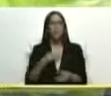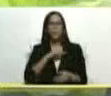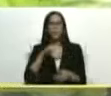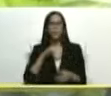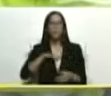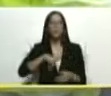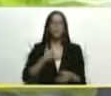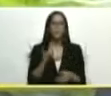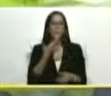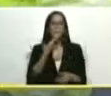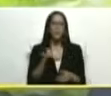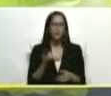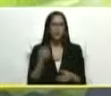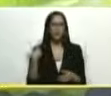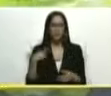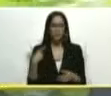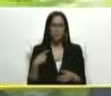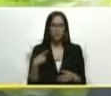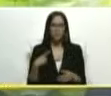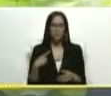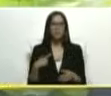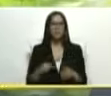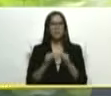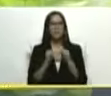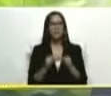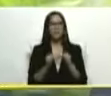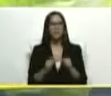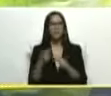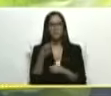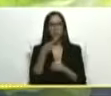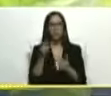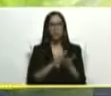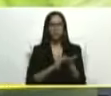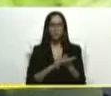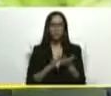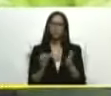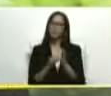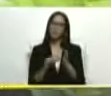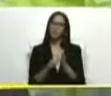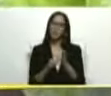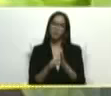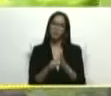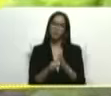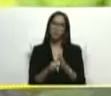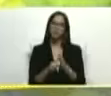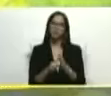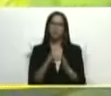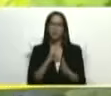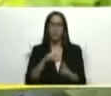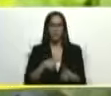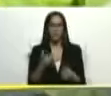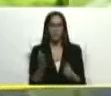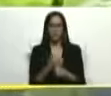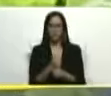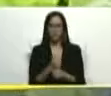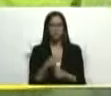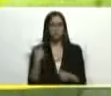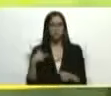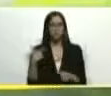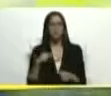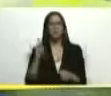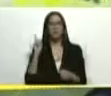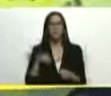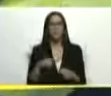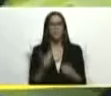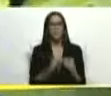podemos mejorar con lo que tenemos y seguir buscando soluciones donde no las podamos encontrar tenemos también